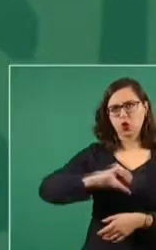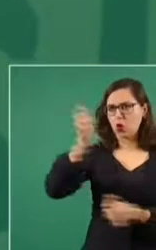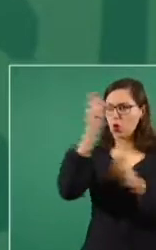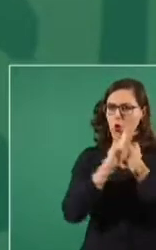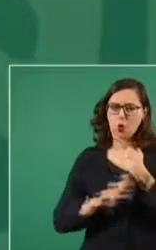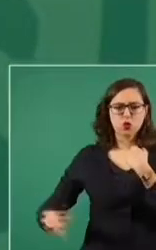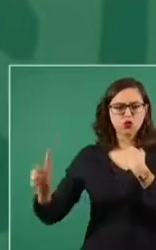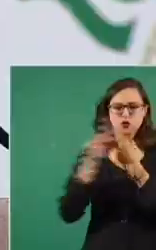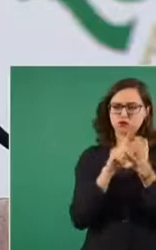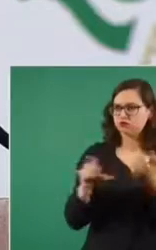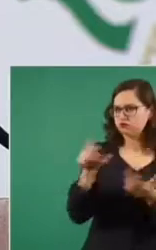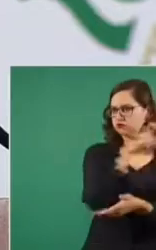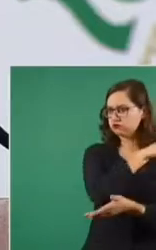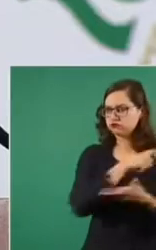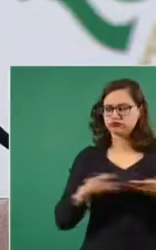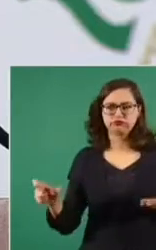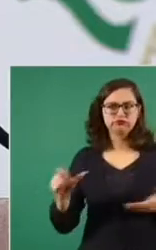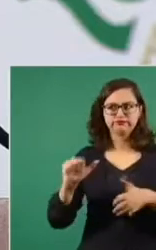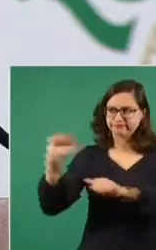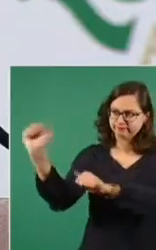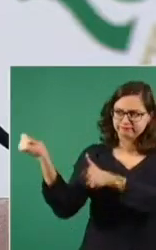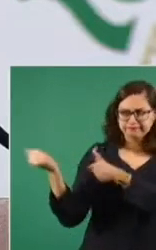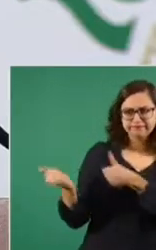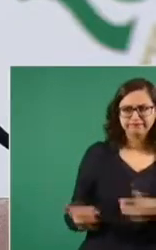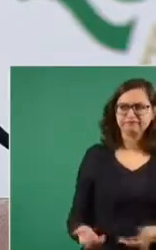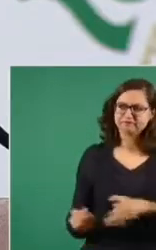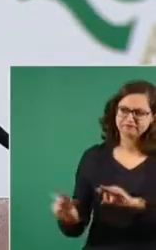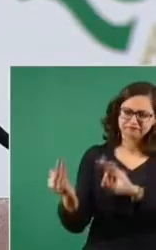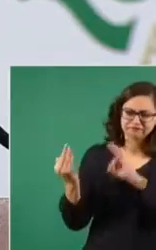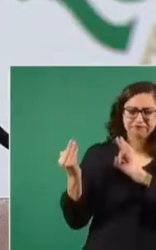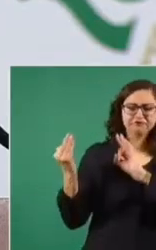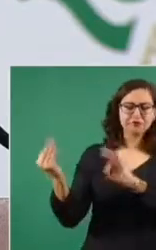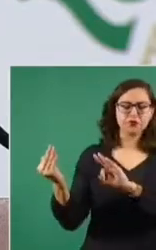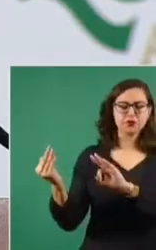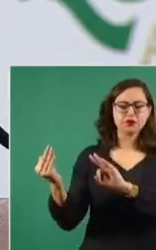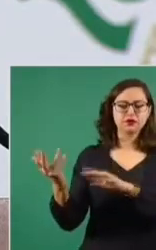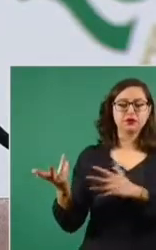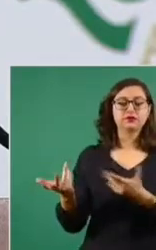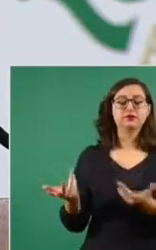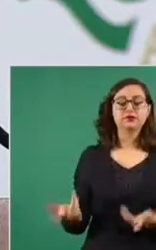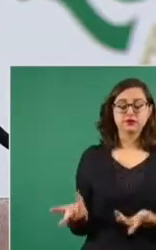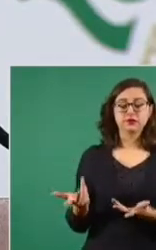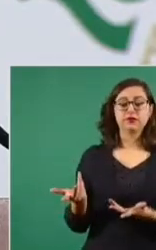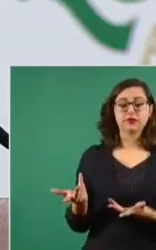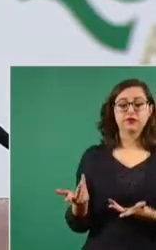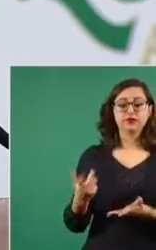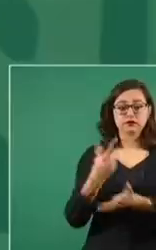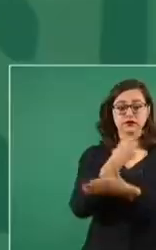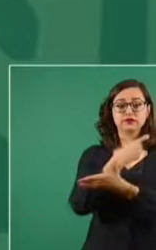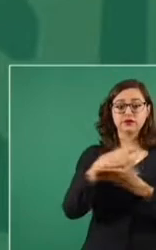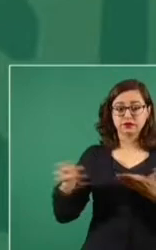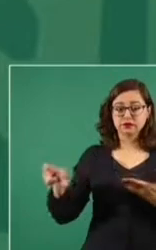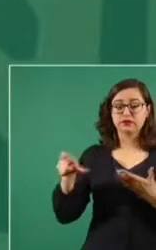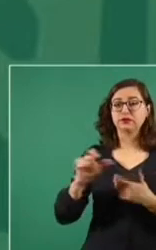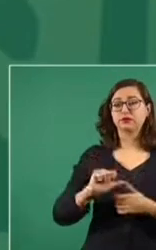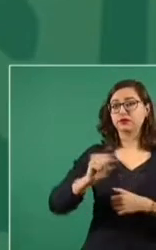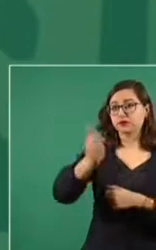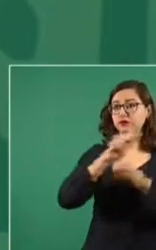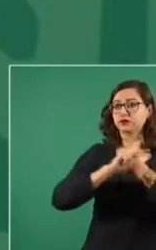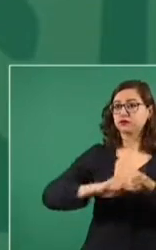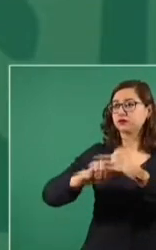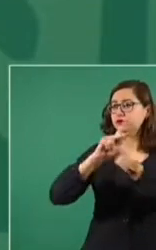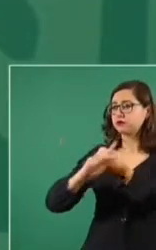medicamentos en el extranjero. Se compraron medicamentos en varios países